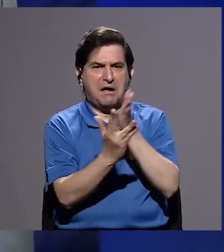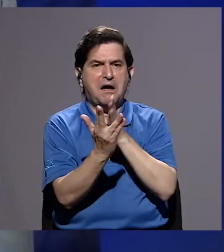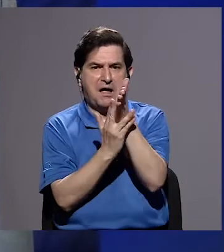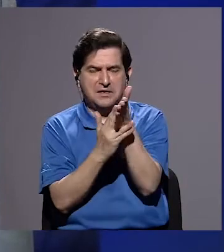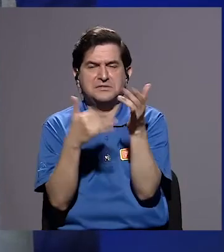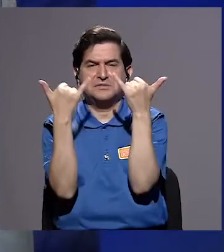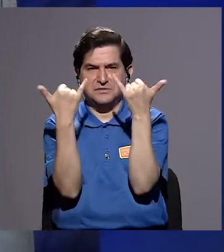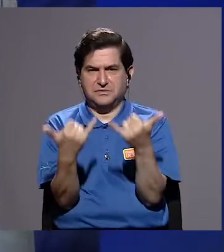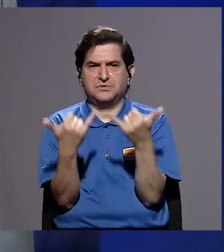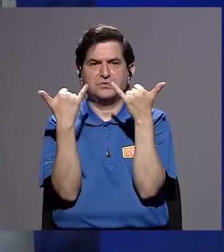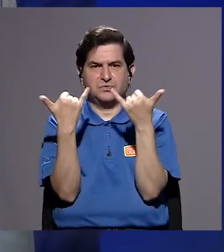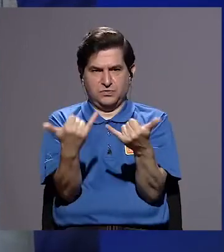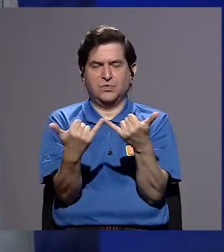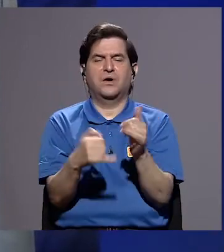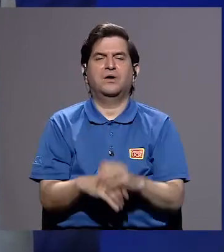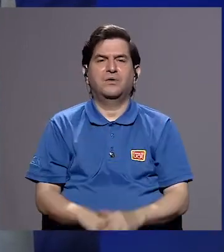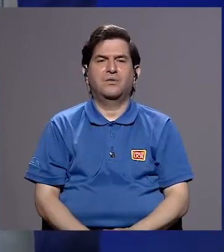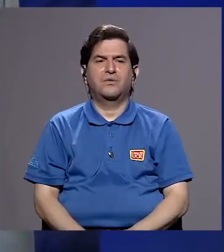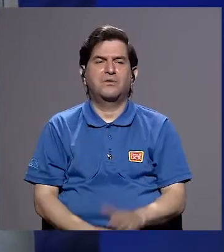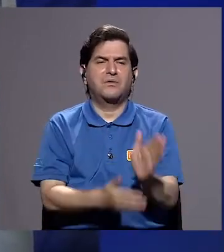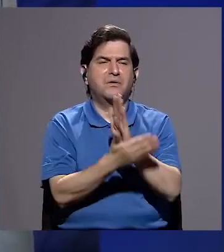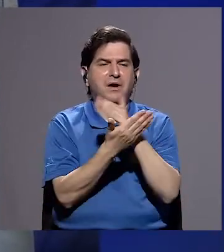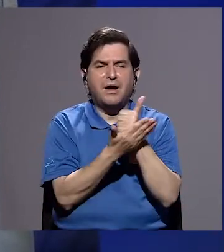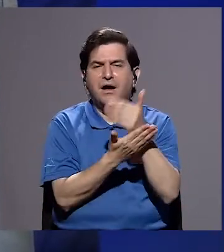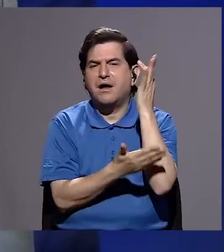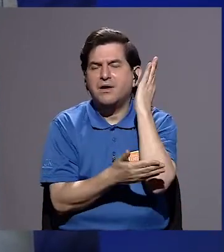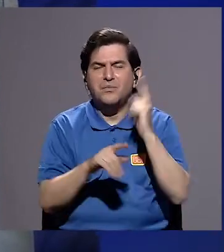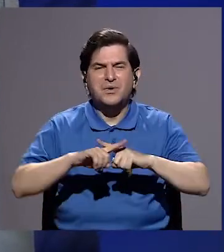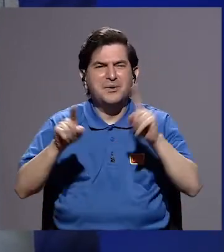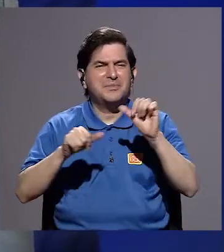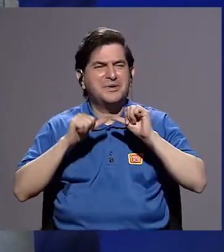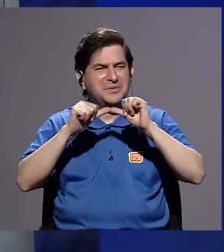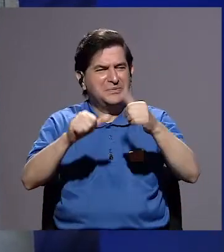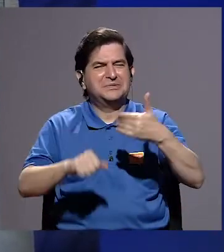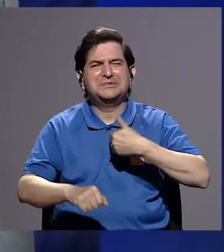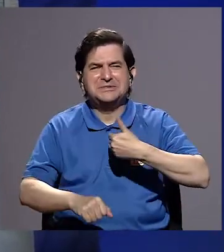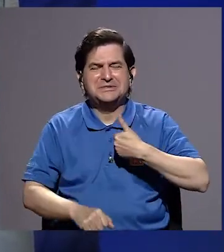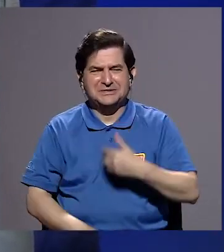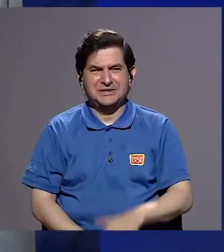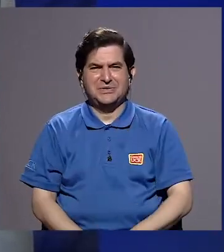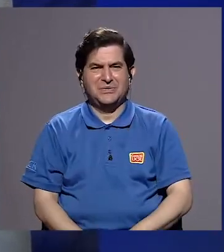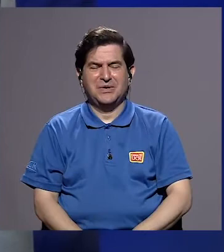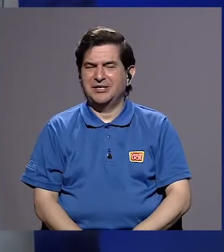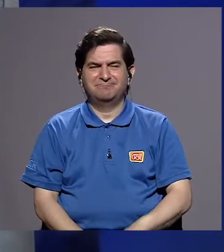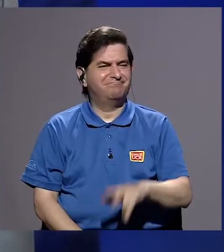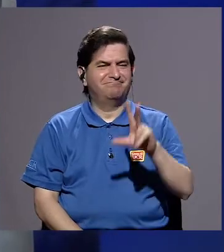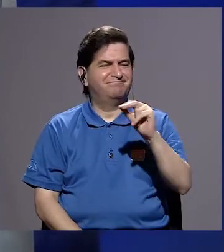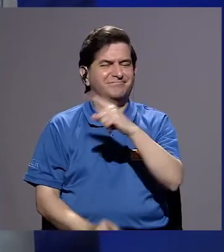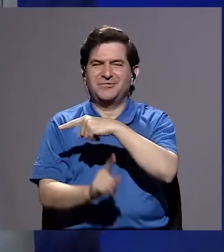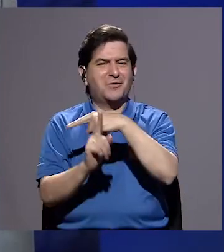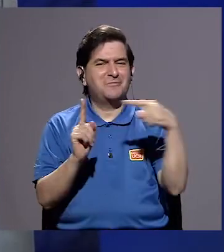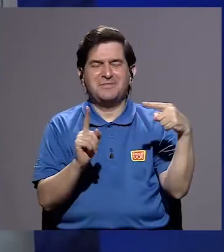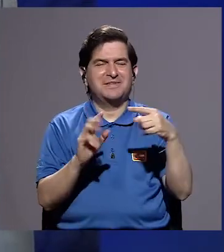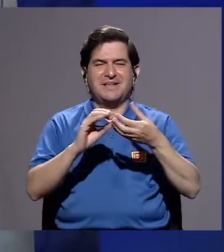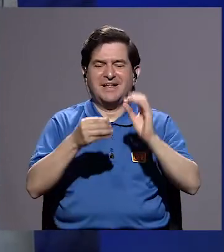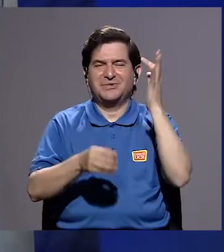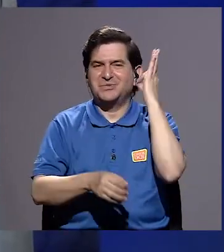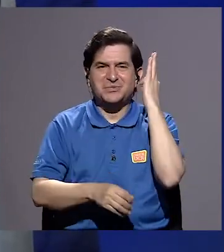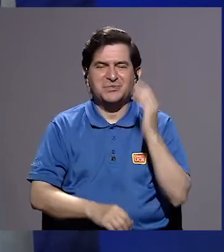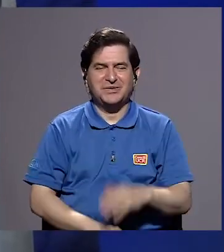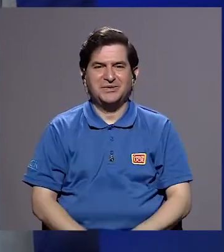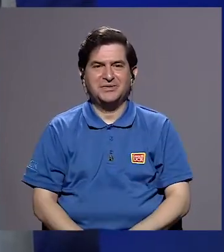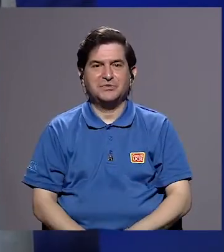accediendo o han ido accediendo a algunas mujeres, pero sigue teniendo ni siquiera la mitad de ellas.